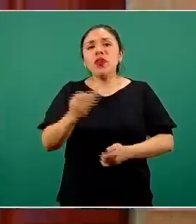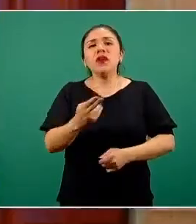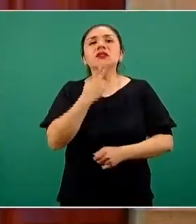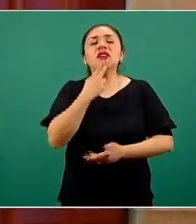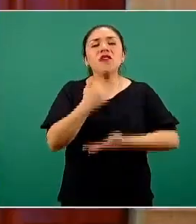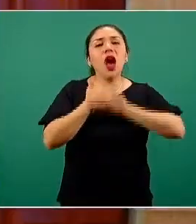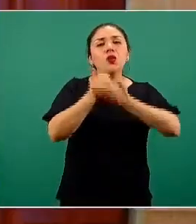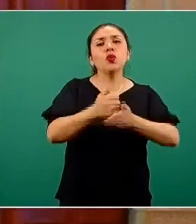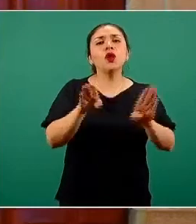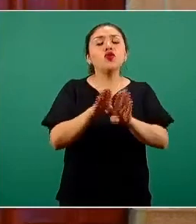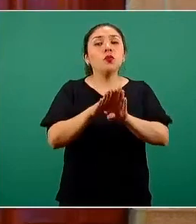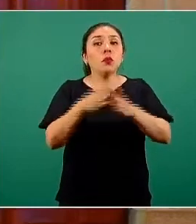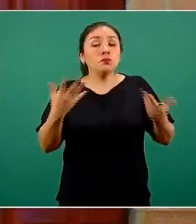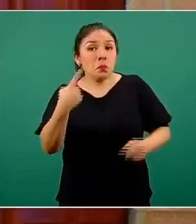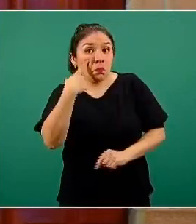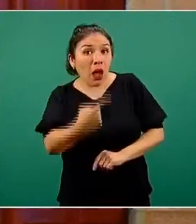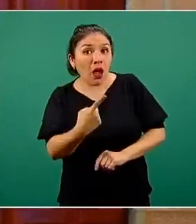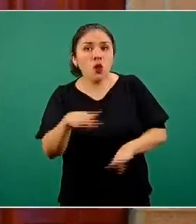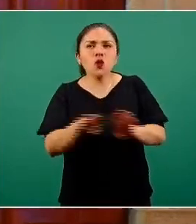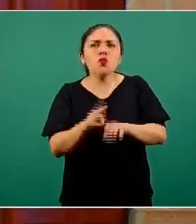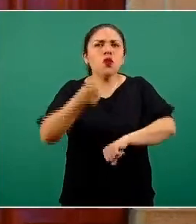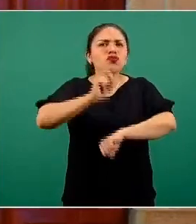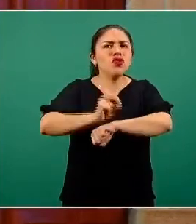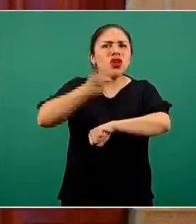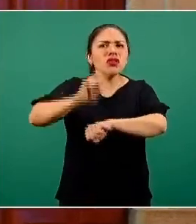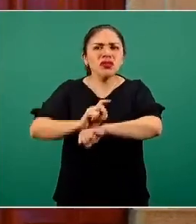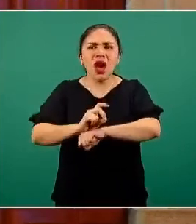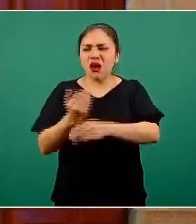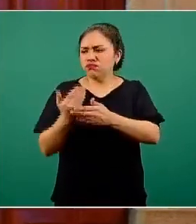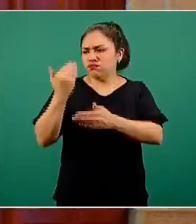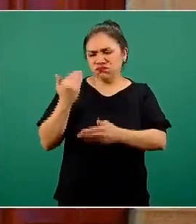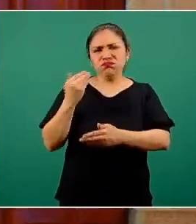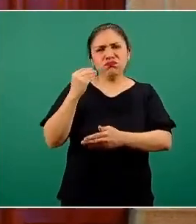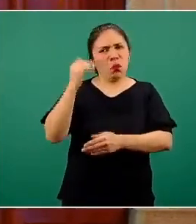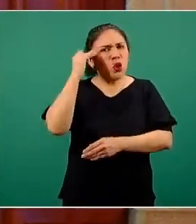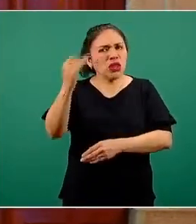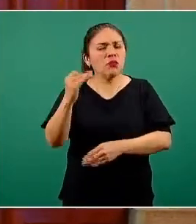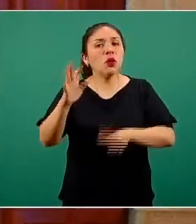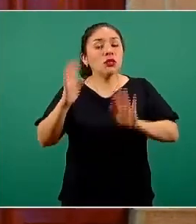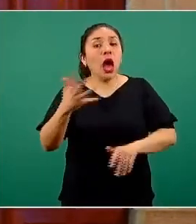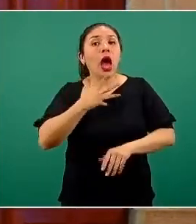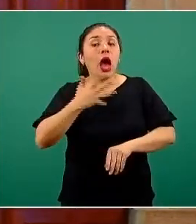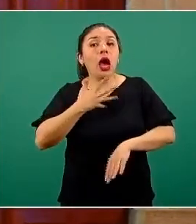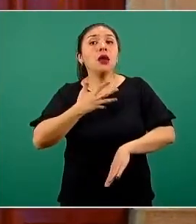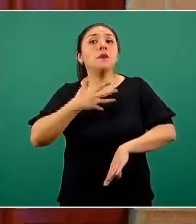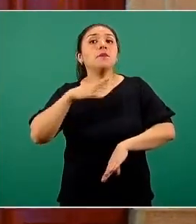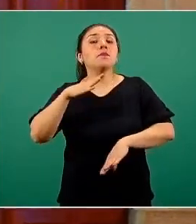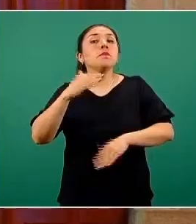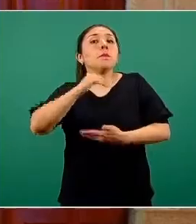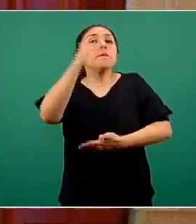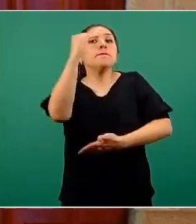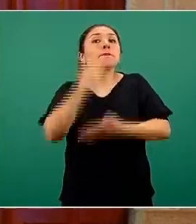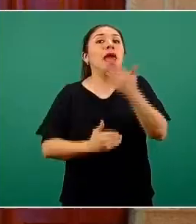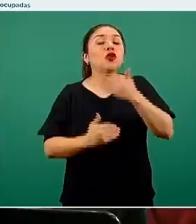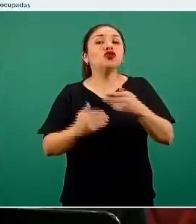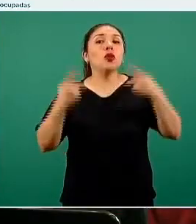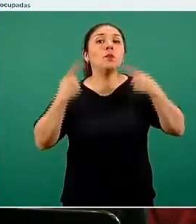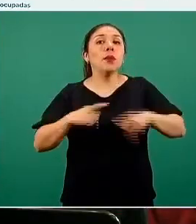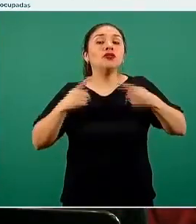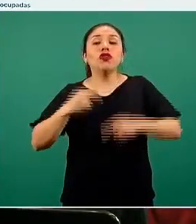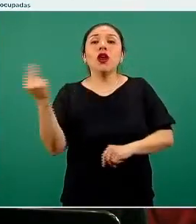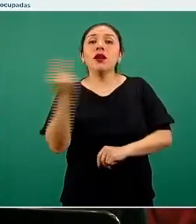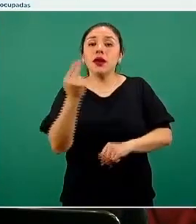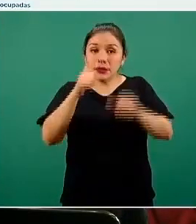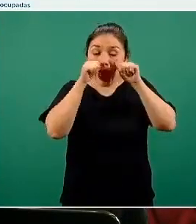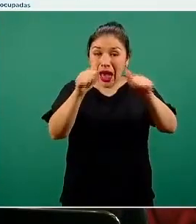el hecho de que a lo mejor en el día a día o en los últimos días ha habido una disminución en la demanda de este